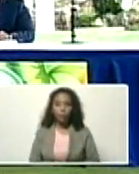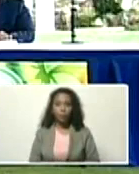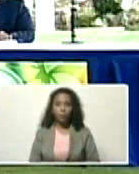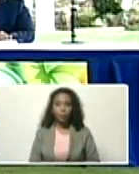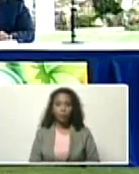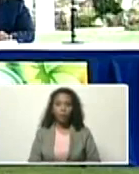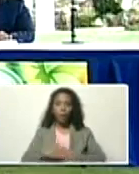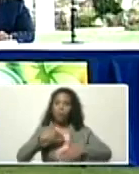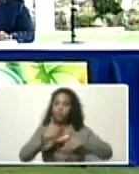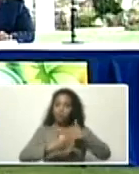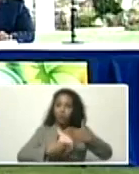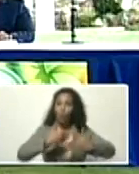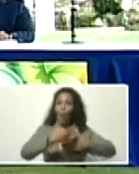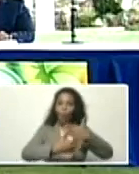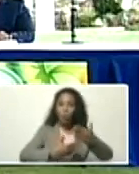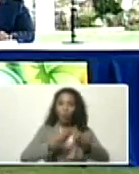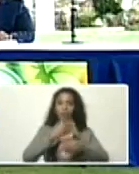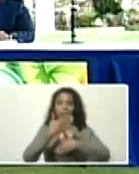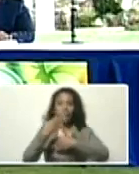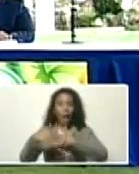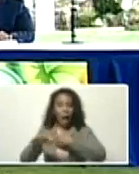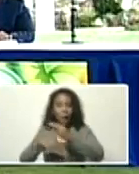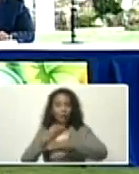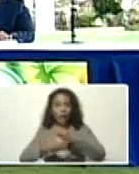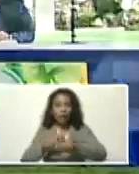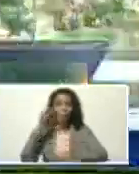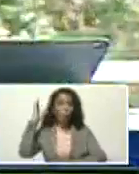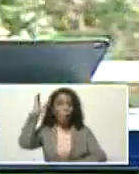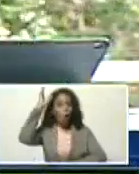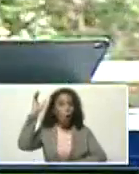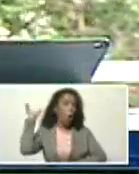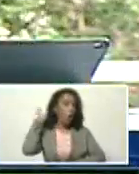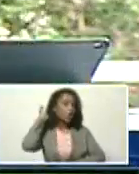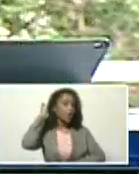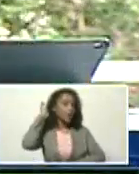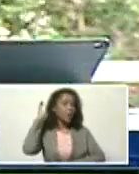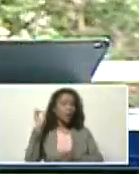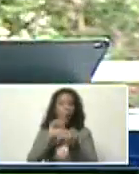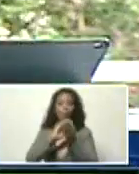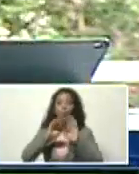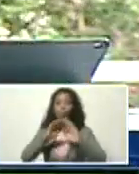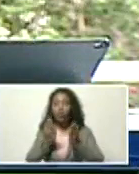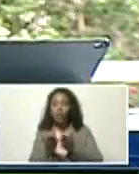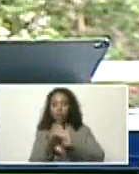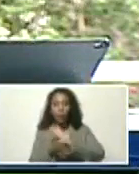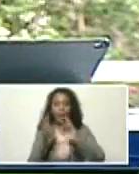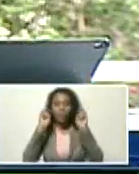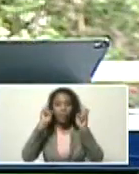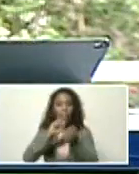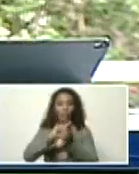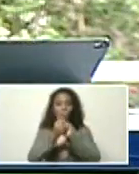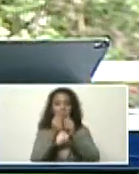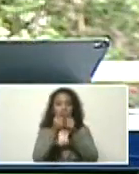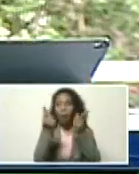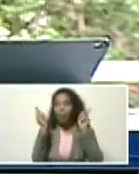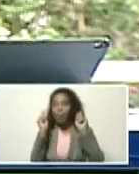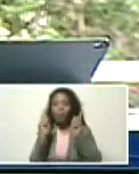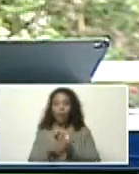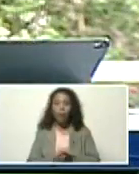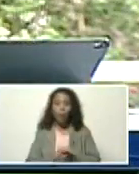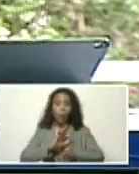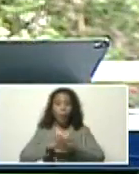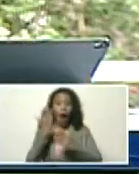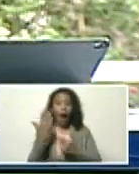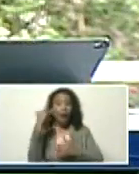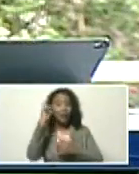Poco a poco se ha ido creando una conciencia mundial sobre el tema del cambio climático. Pero hay una gran brecha